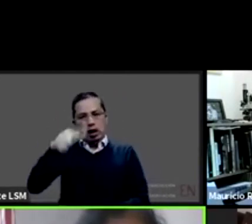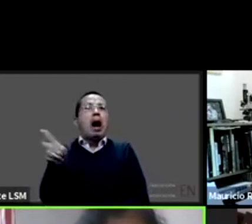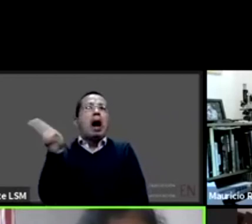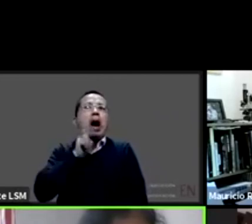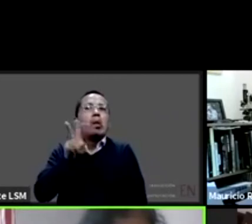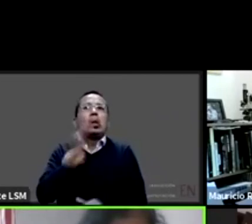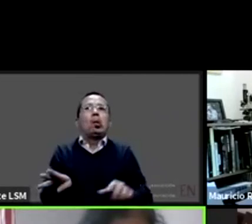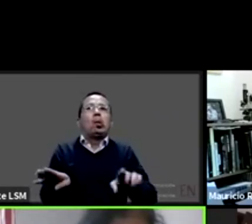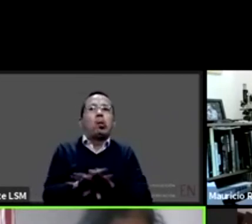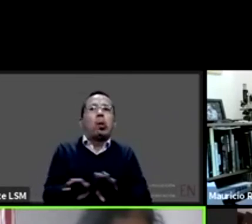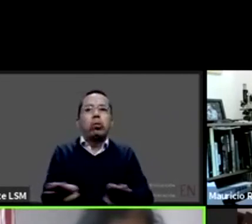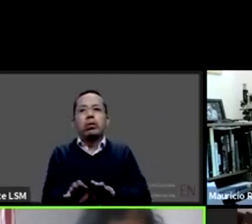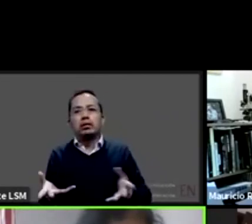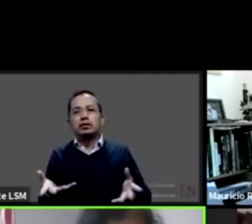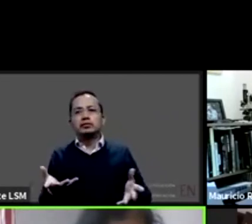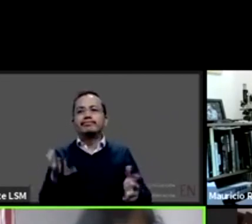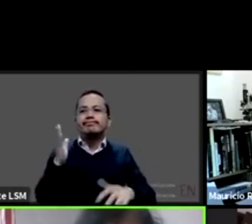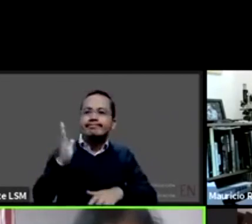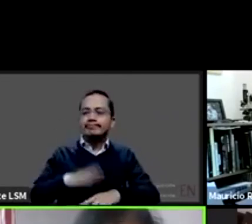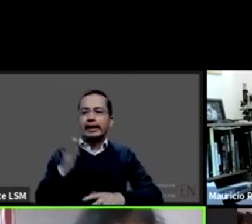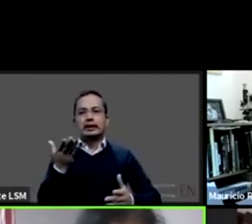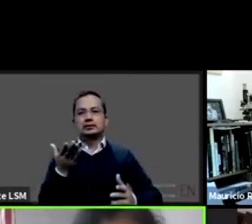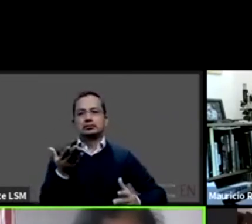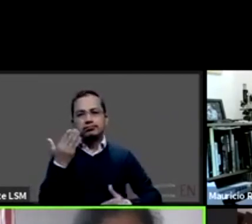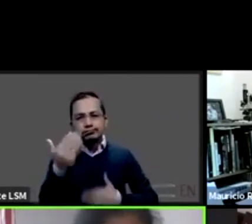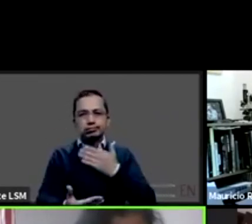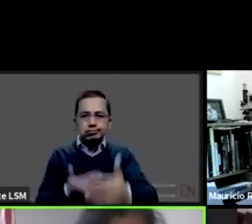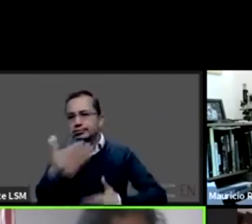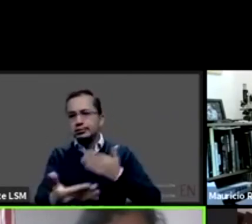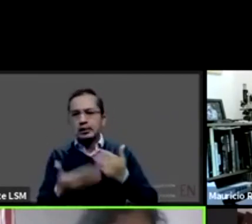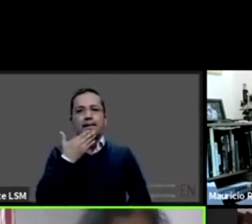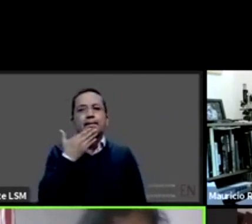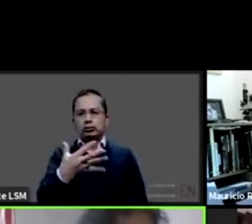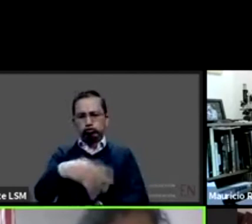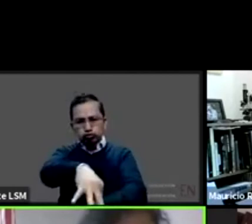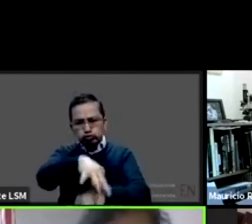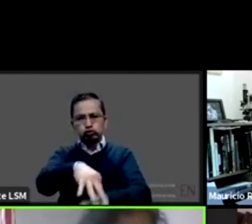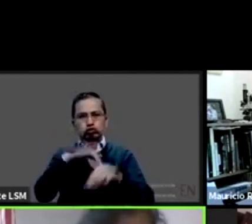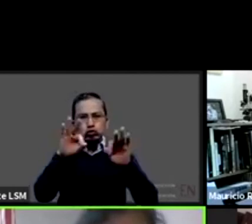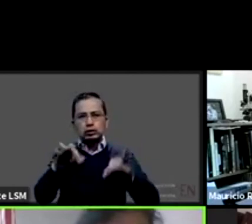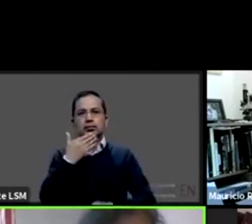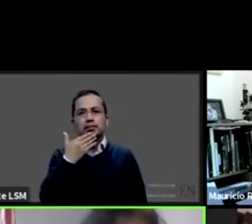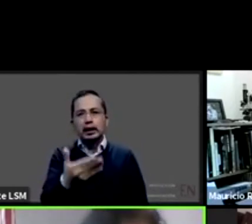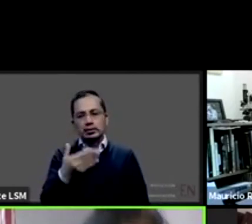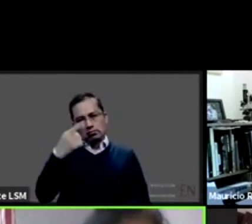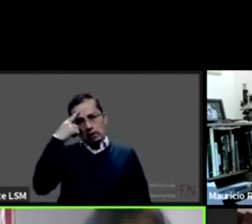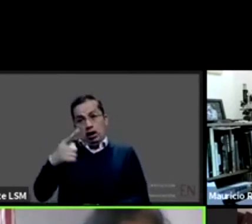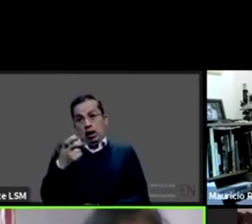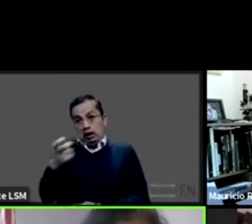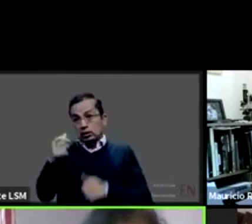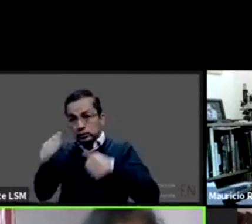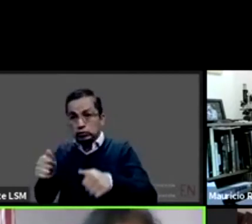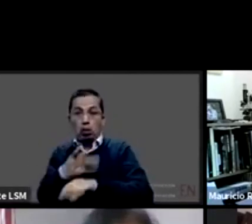ir haciendo realidad algo que muchas veces ni siquiera era una realidad antes de la pandemia